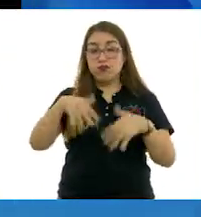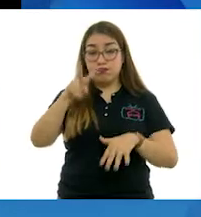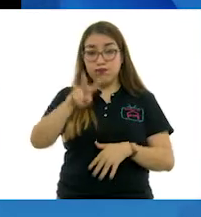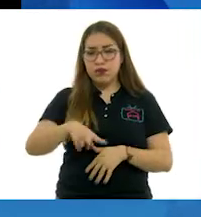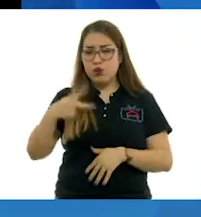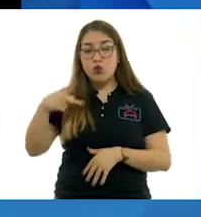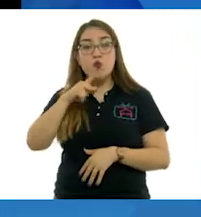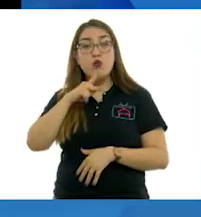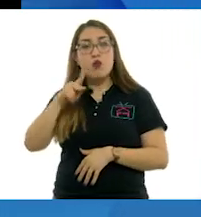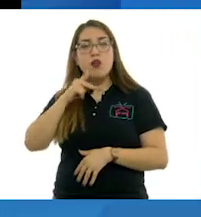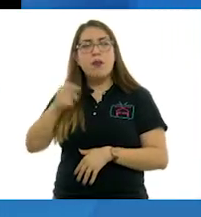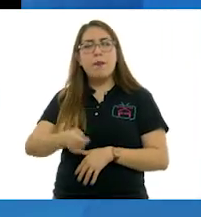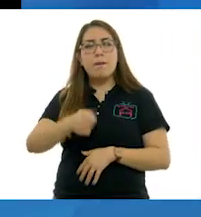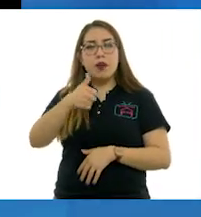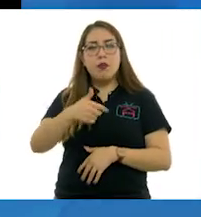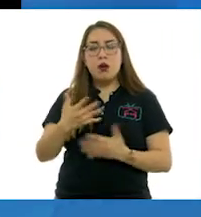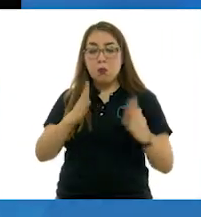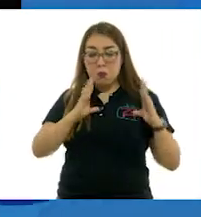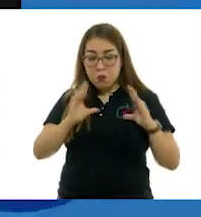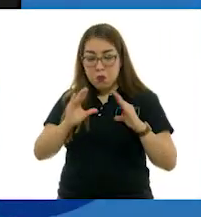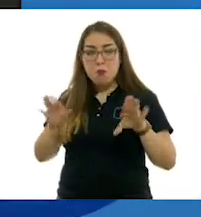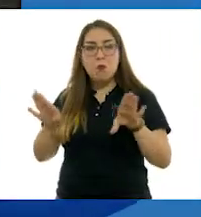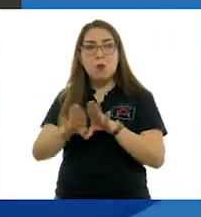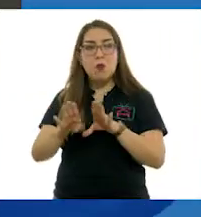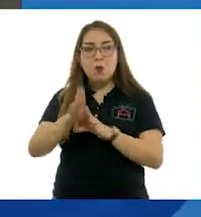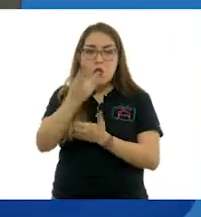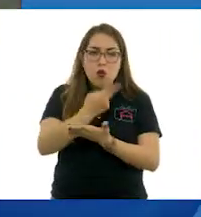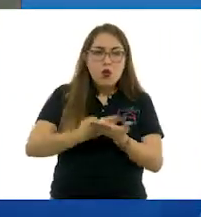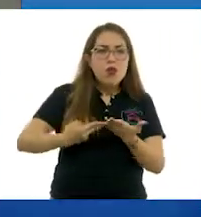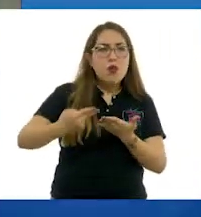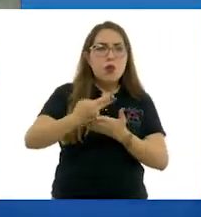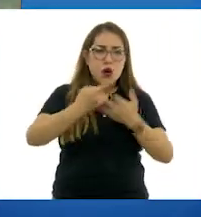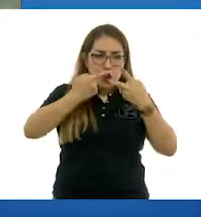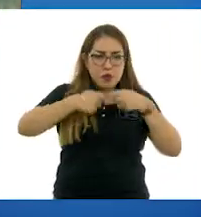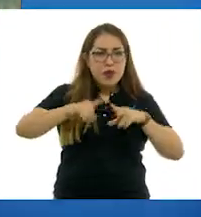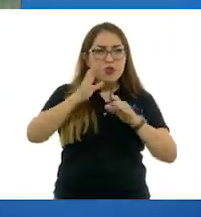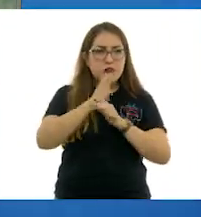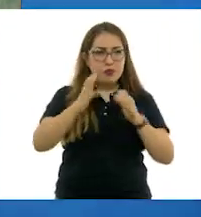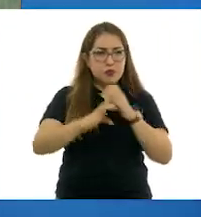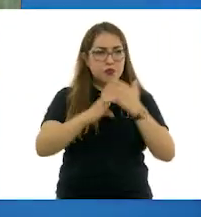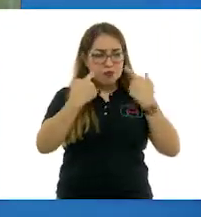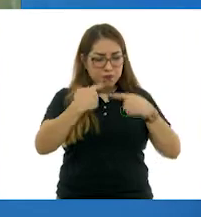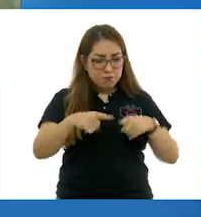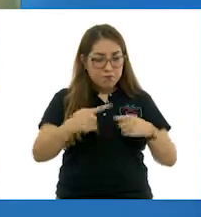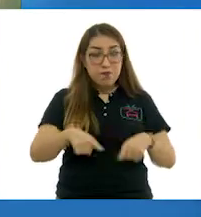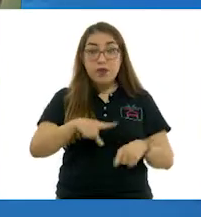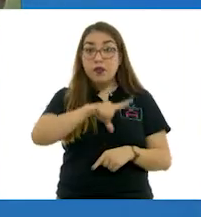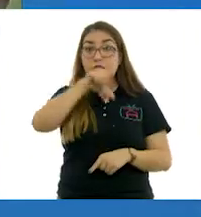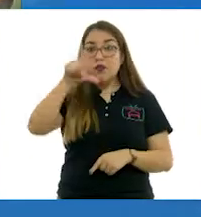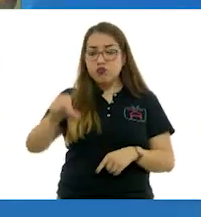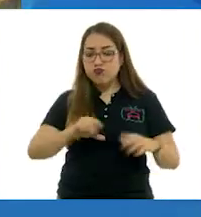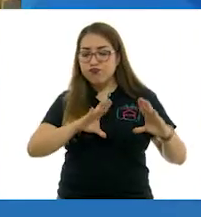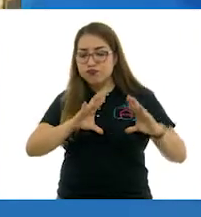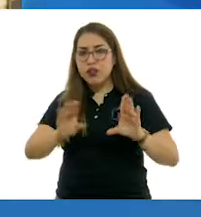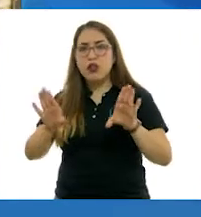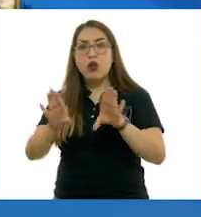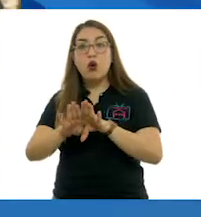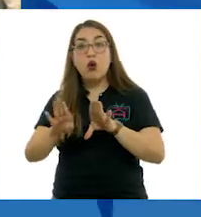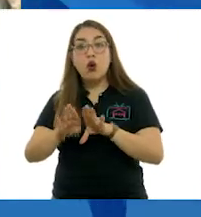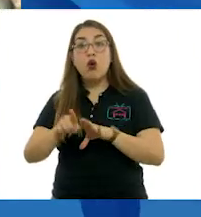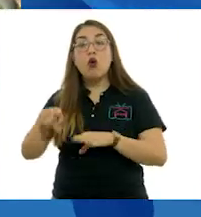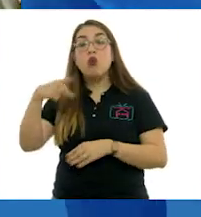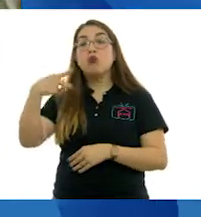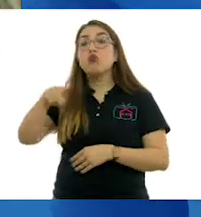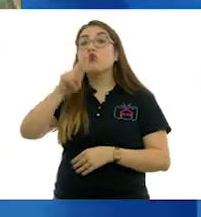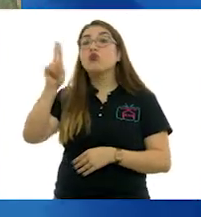estimuló haciéndola partícipe de sus habilidades como dibujante técnico. Después, le proporcionó una sólida formación académica